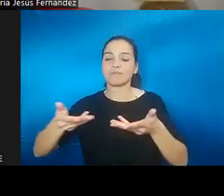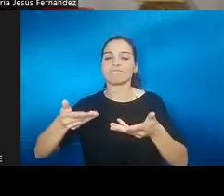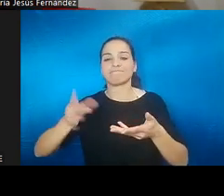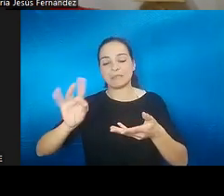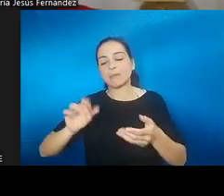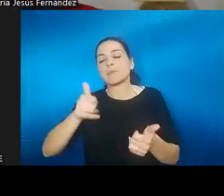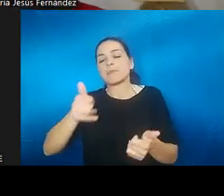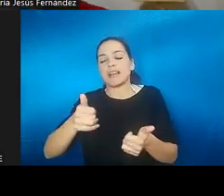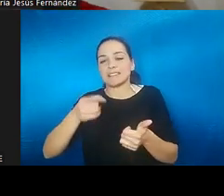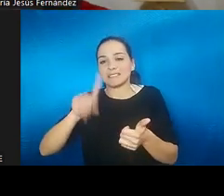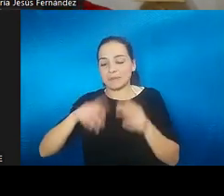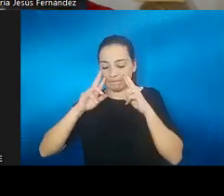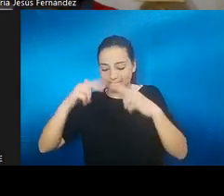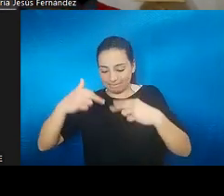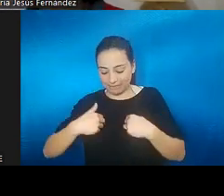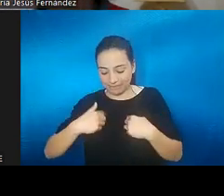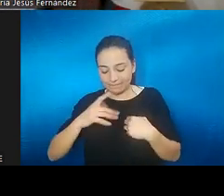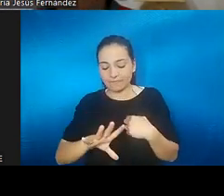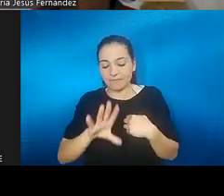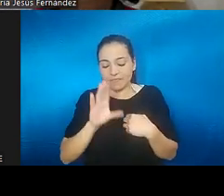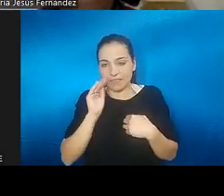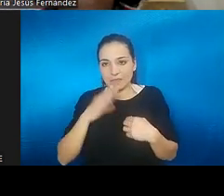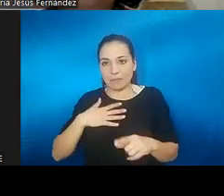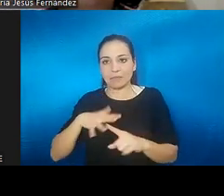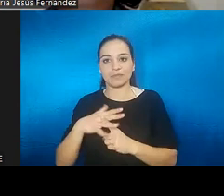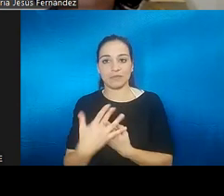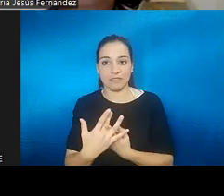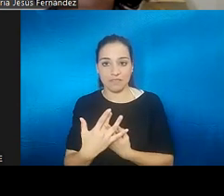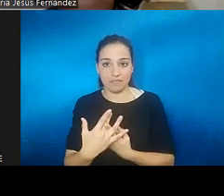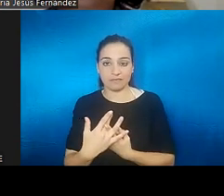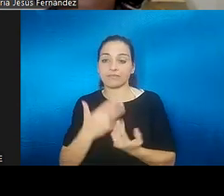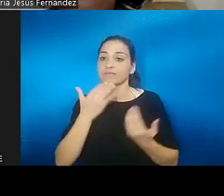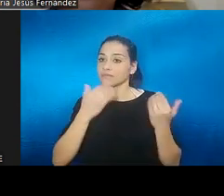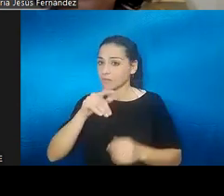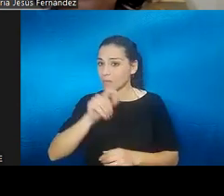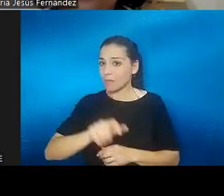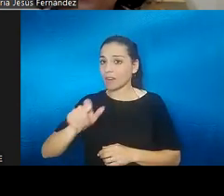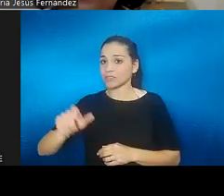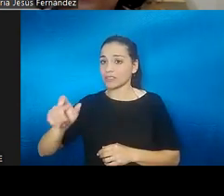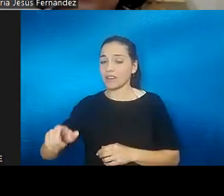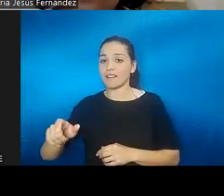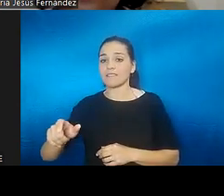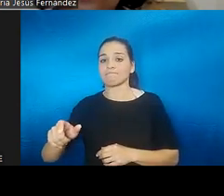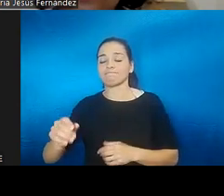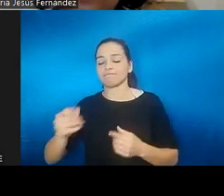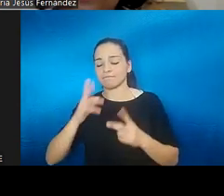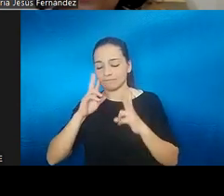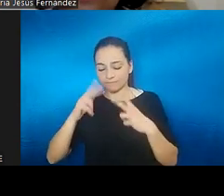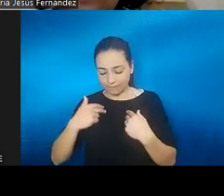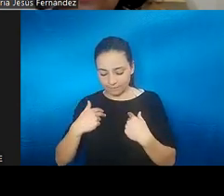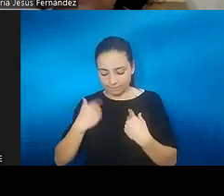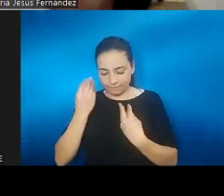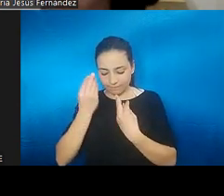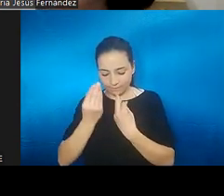normalmente, si trabajamos lo comprensivo y la persona se va entendiendo mejor, va a